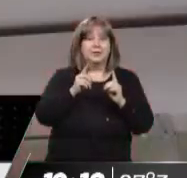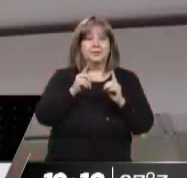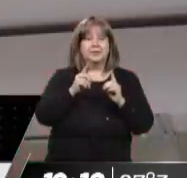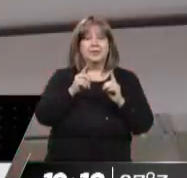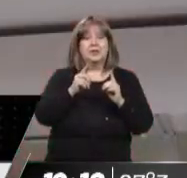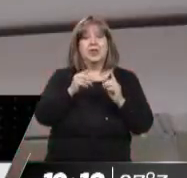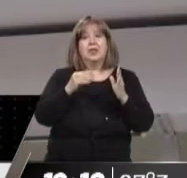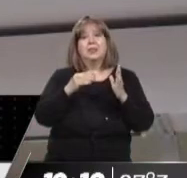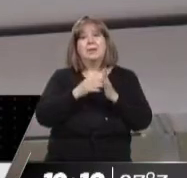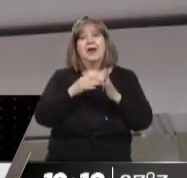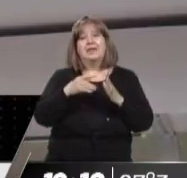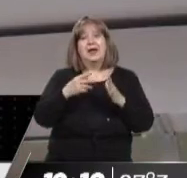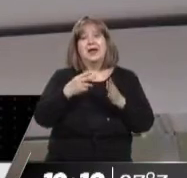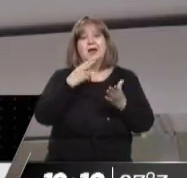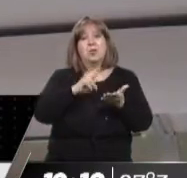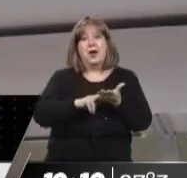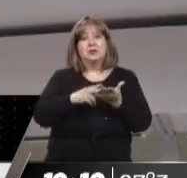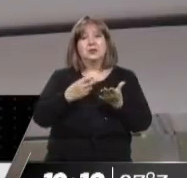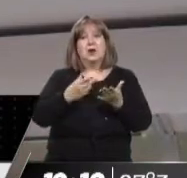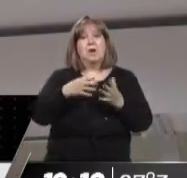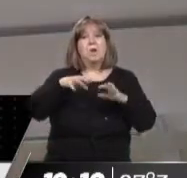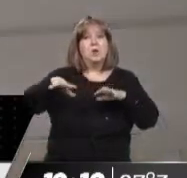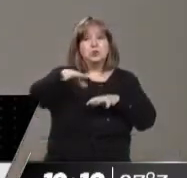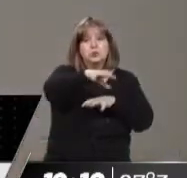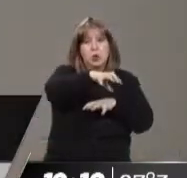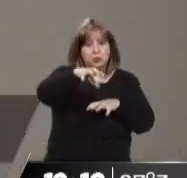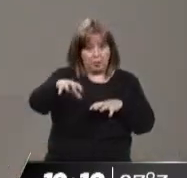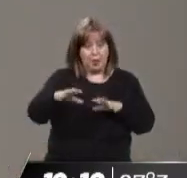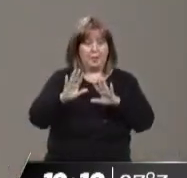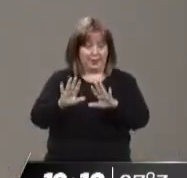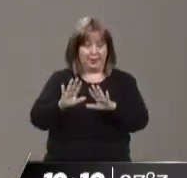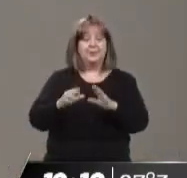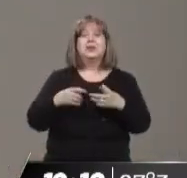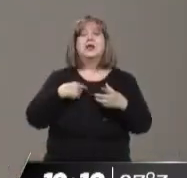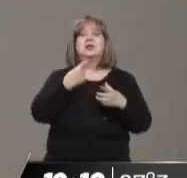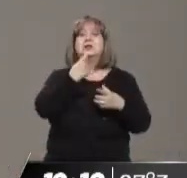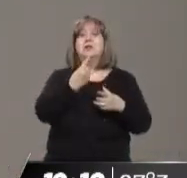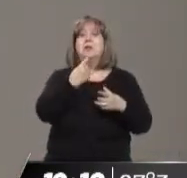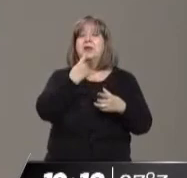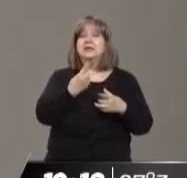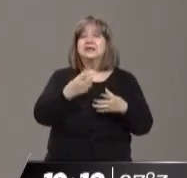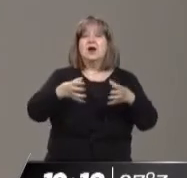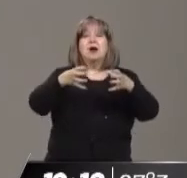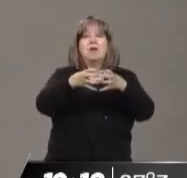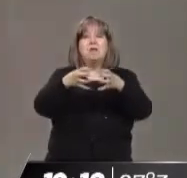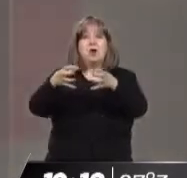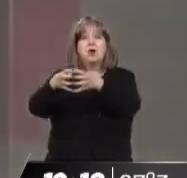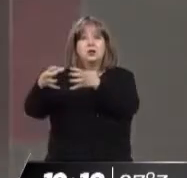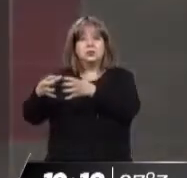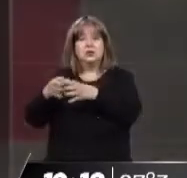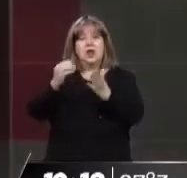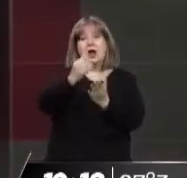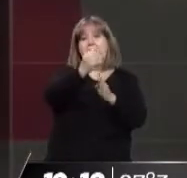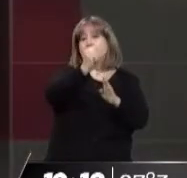ejemplo distribución o impuestos. Pero aquí nos vamos a detener específicamente en el tema de la segmentación tarifaria que ordena el retiro de los